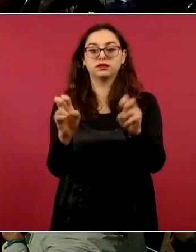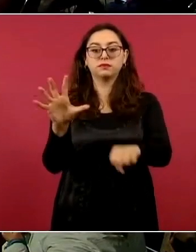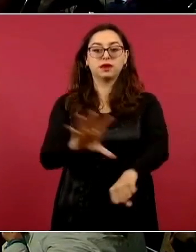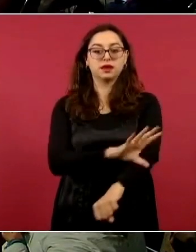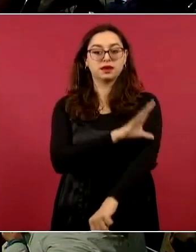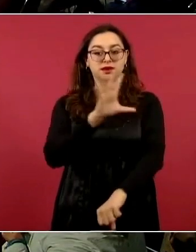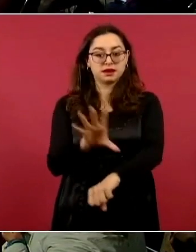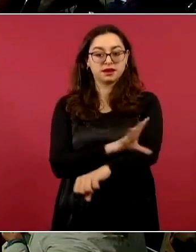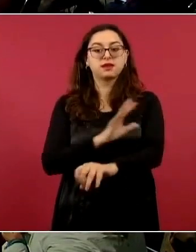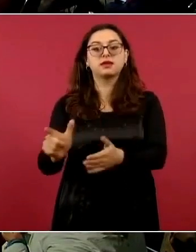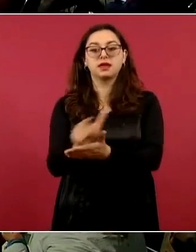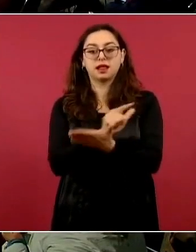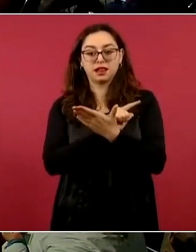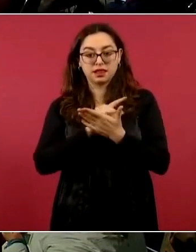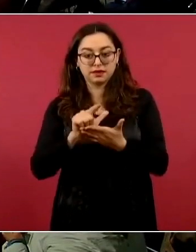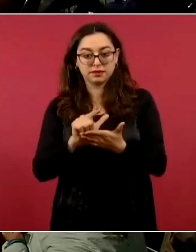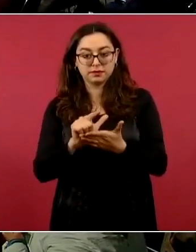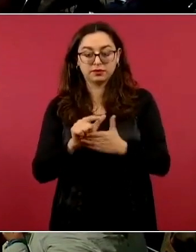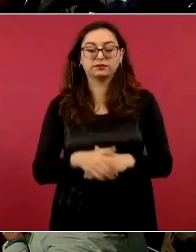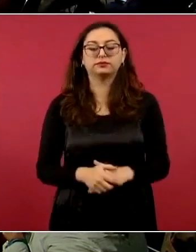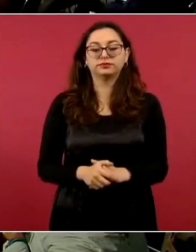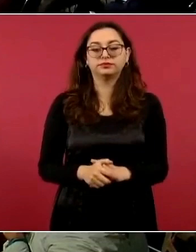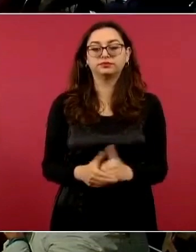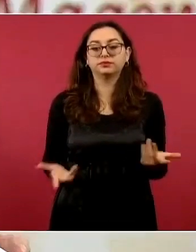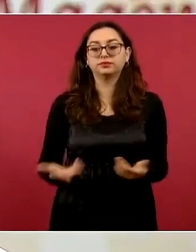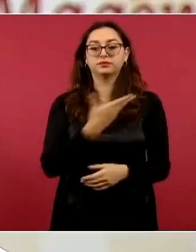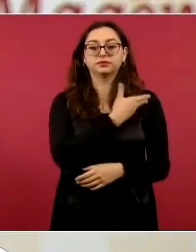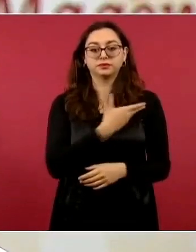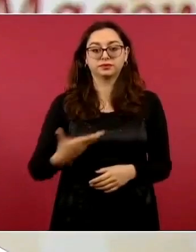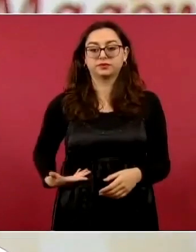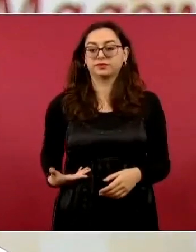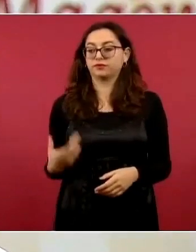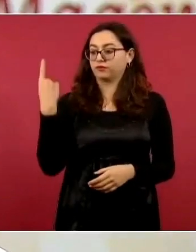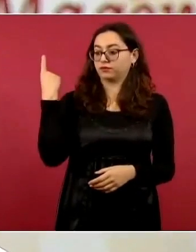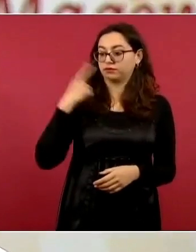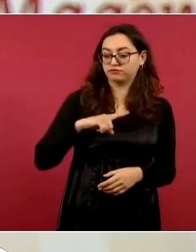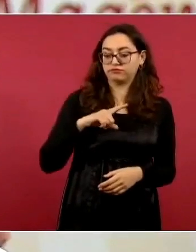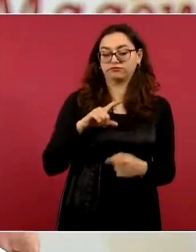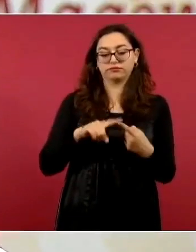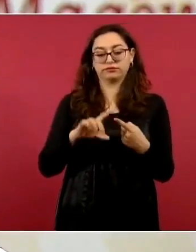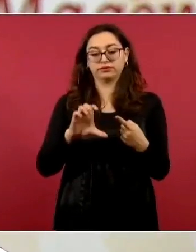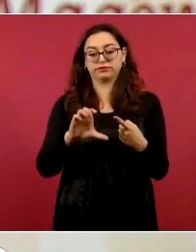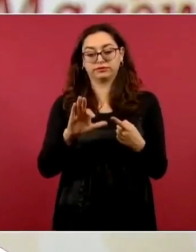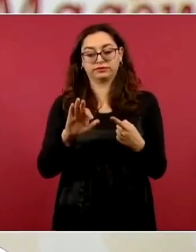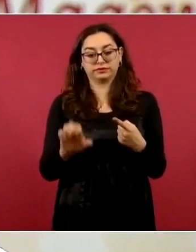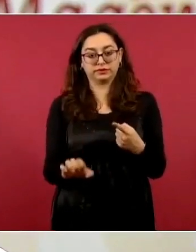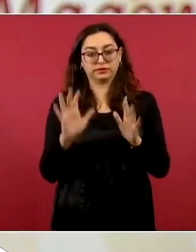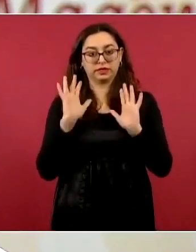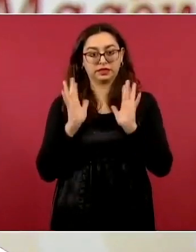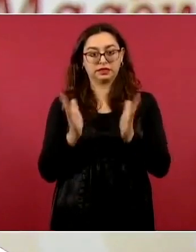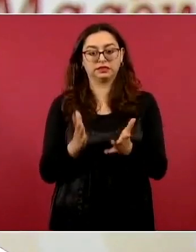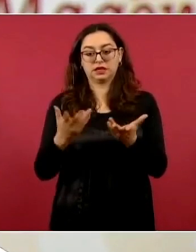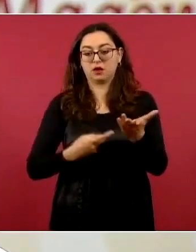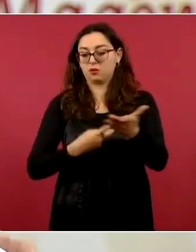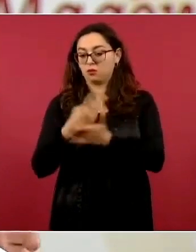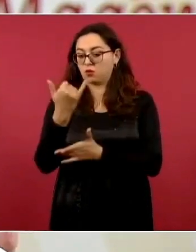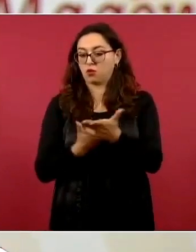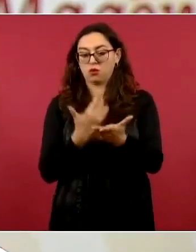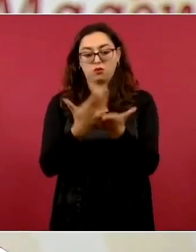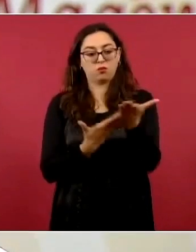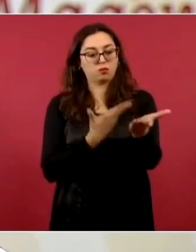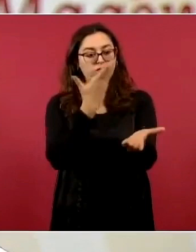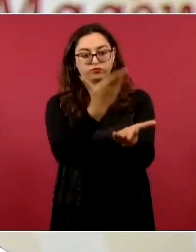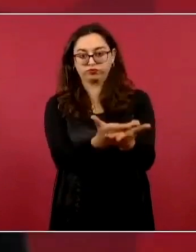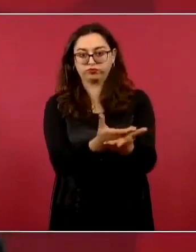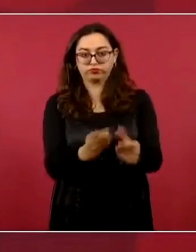propósito informo que por instrucciones del presidente de la Comisión Federal de Electricidad ya entregó su cartera de proyectos, la acaba de